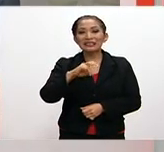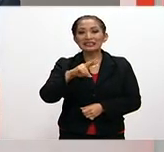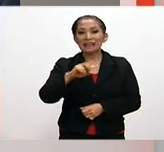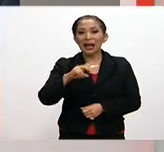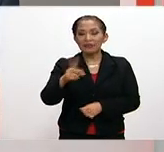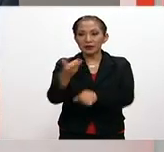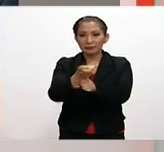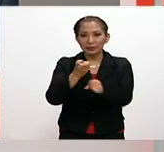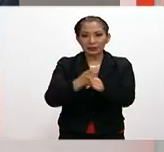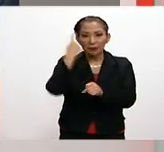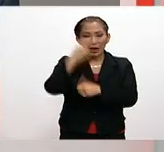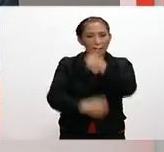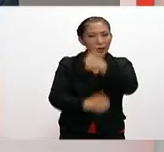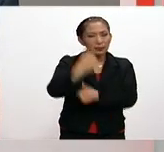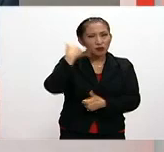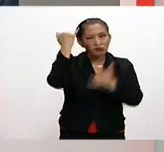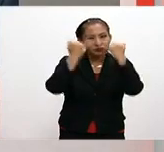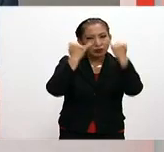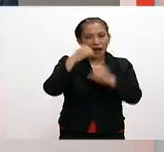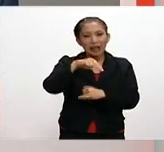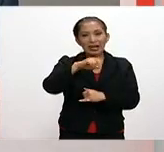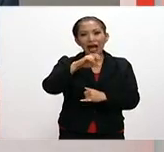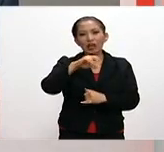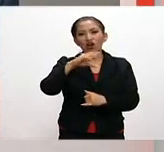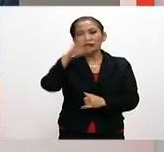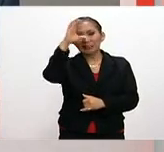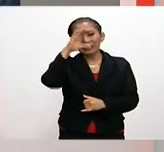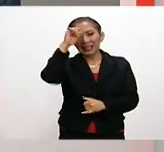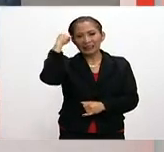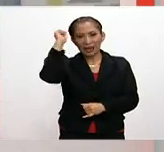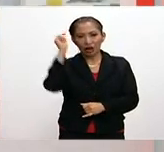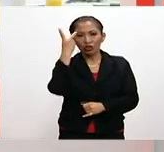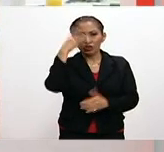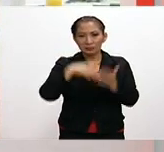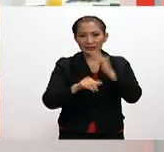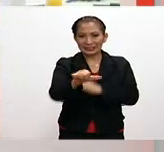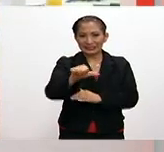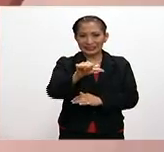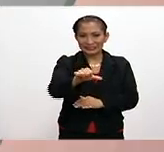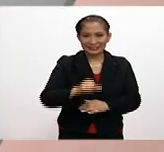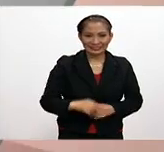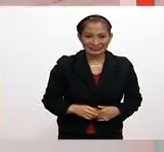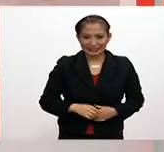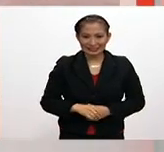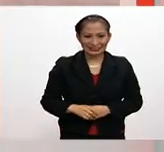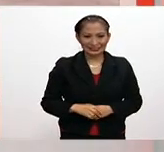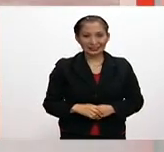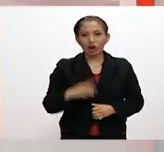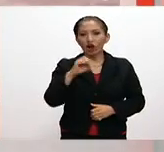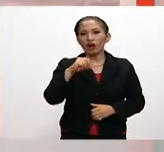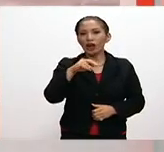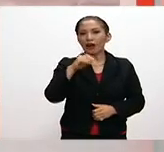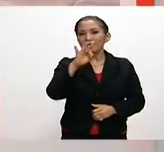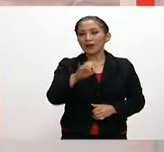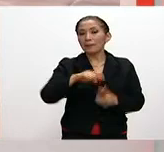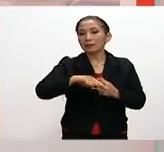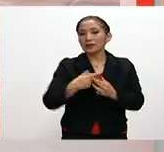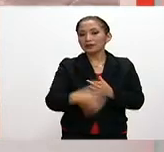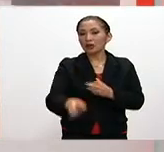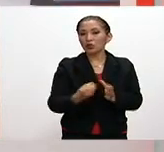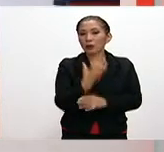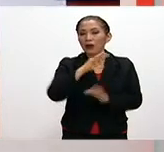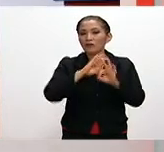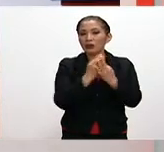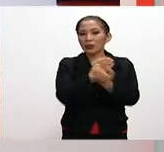convocatoria para el Premio a Innovación en Bionanociencia y Tecnología 2016. CONAFE pone en marcha nuevo